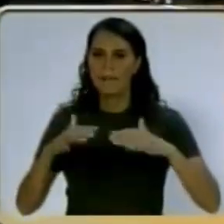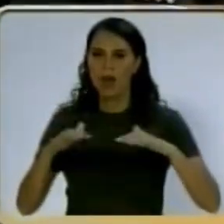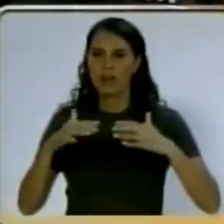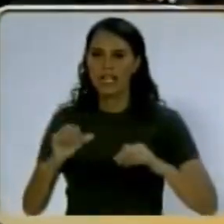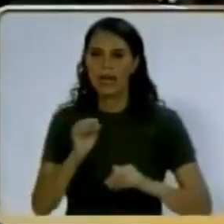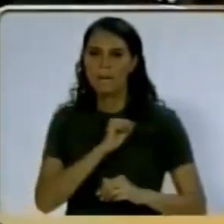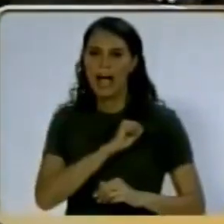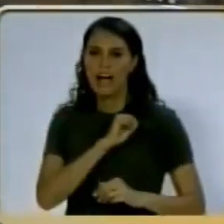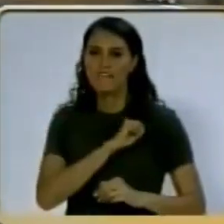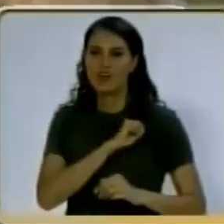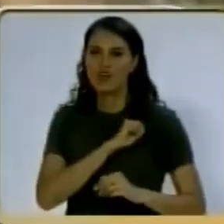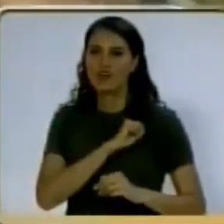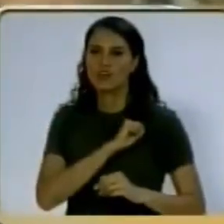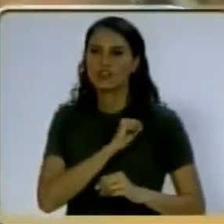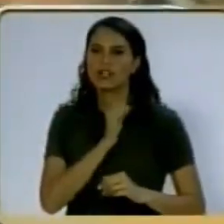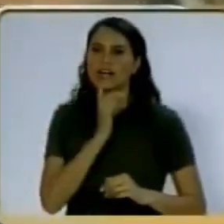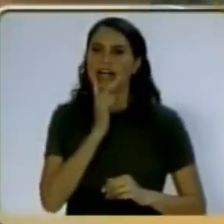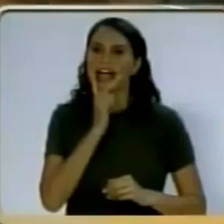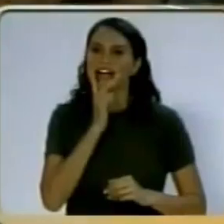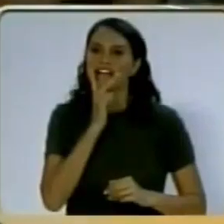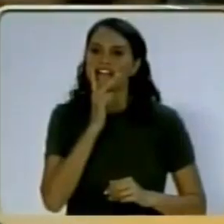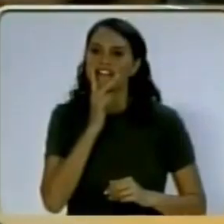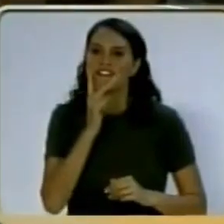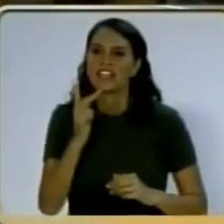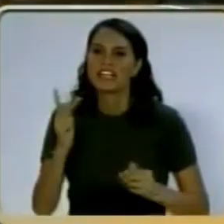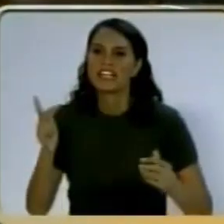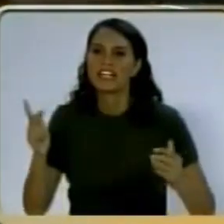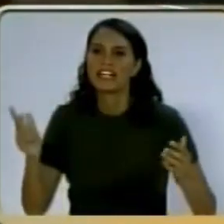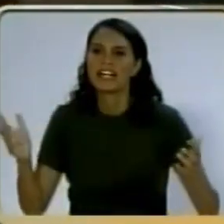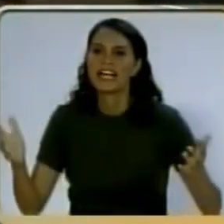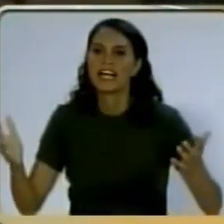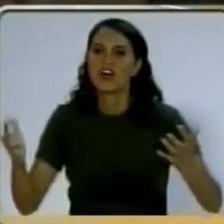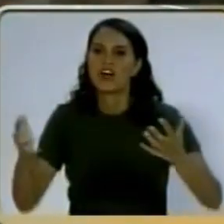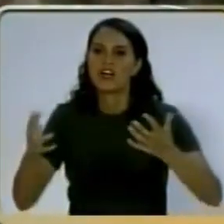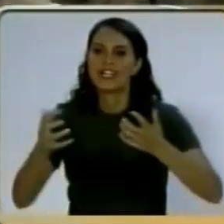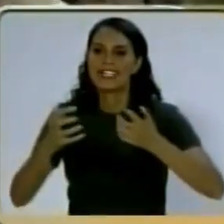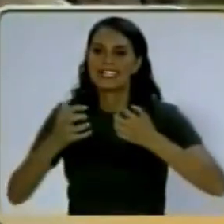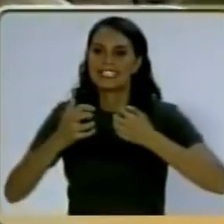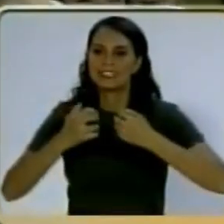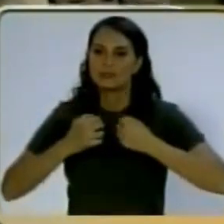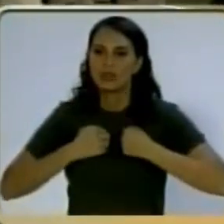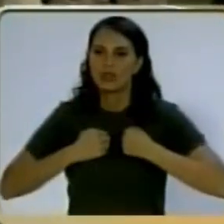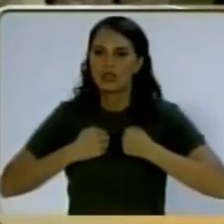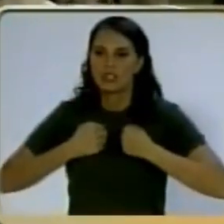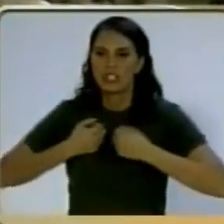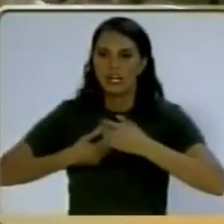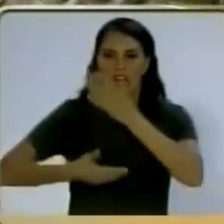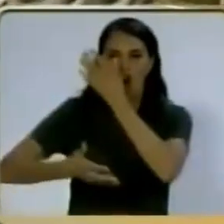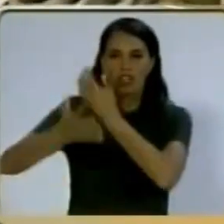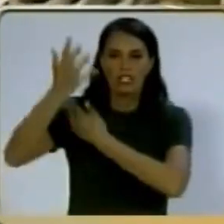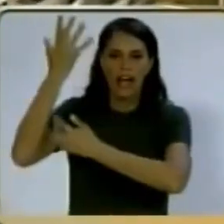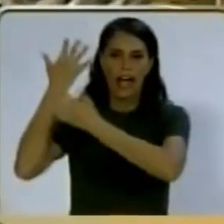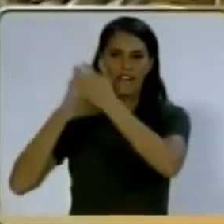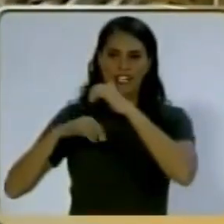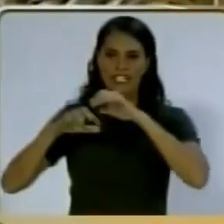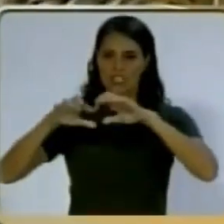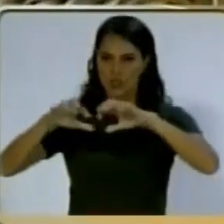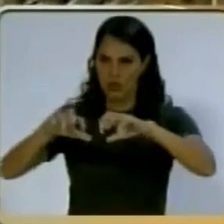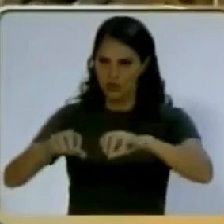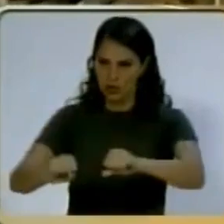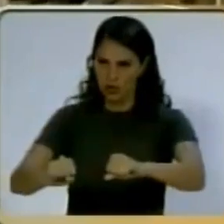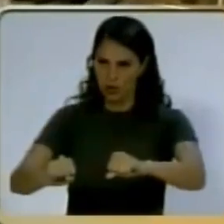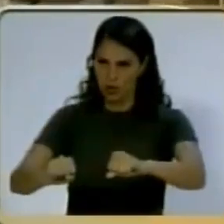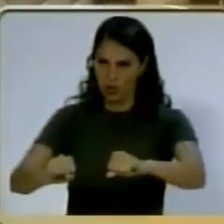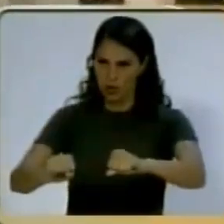tembló de favor, el vil egoísmo que otra vez